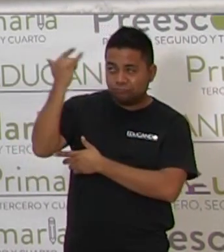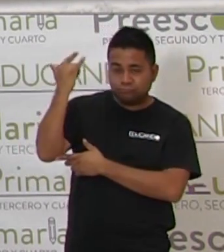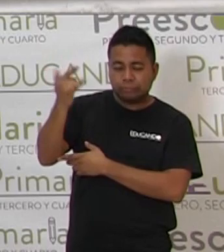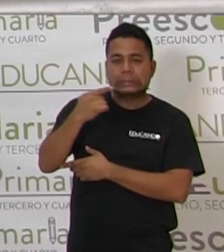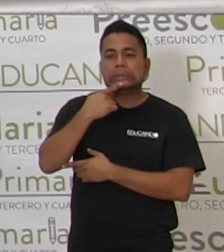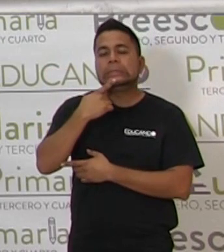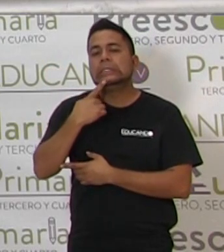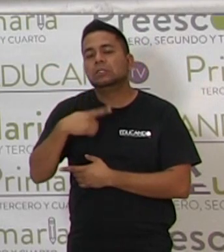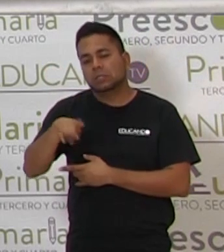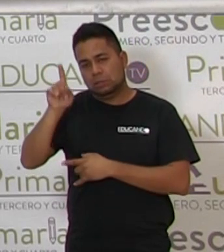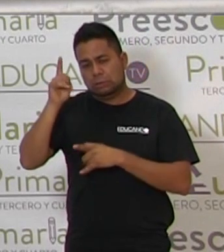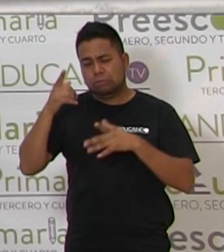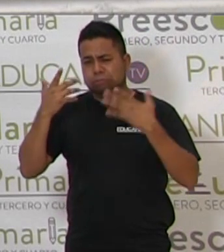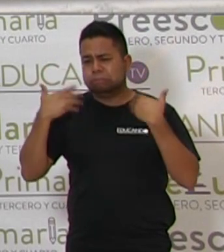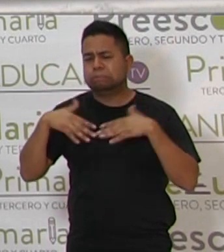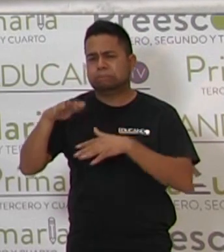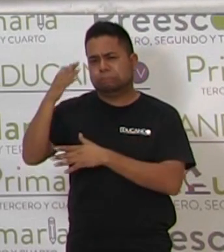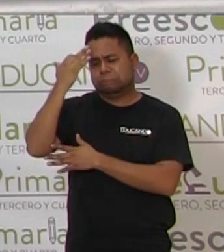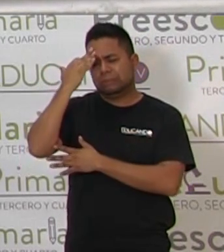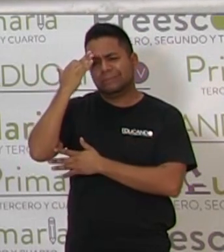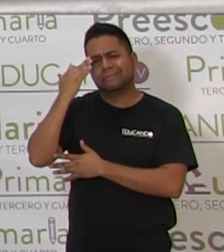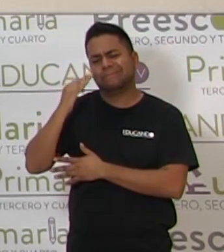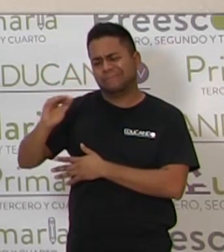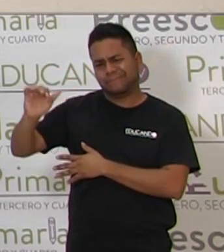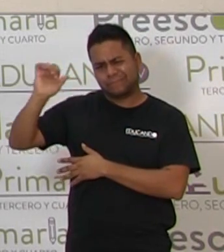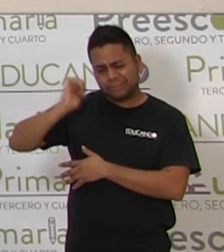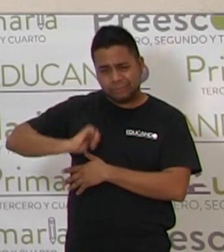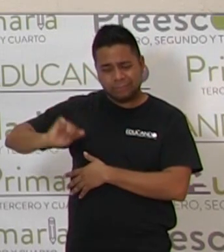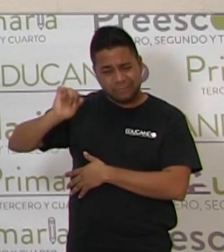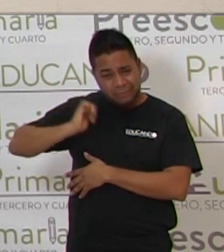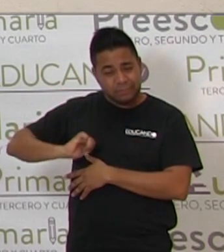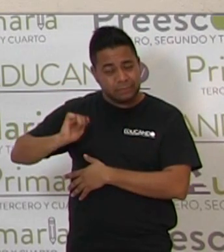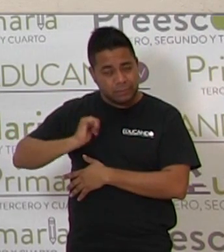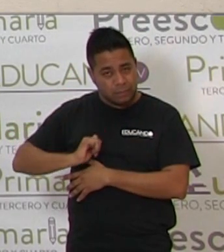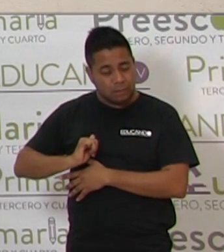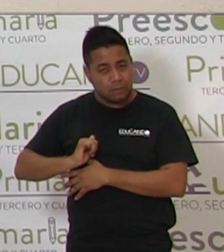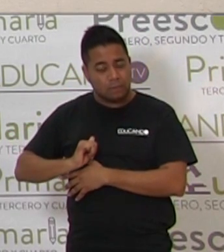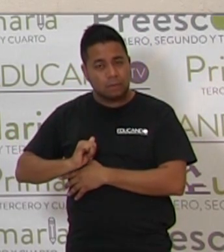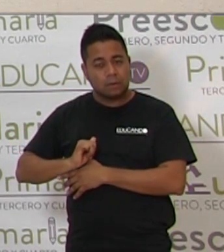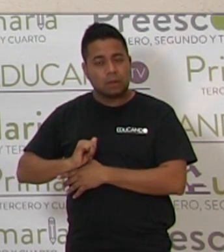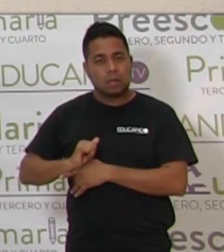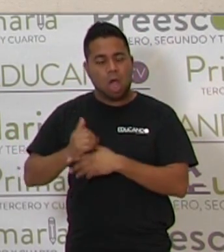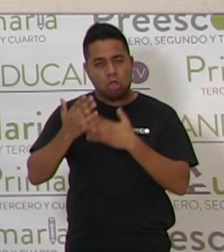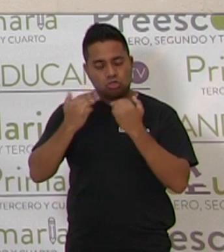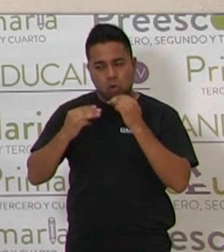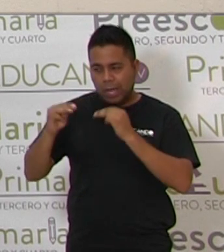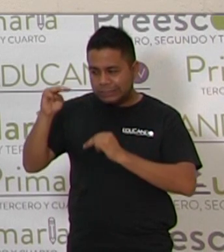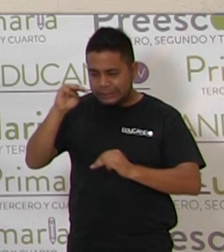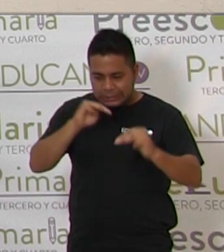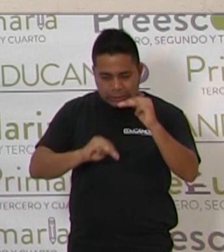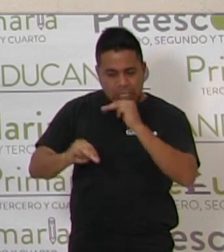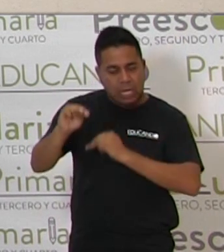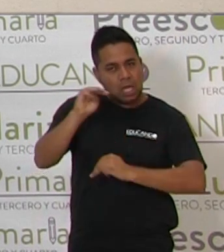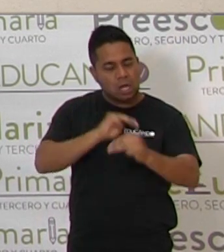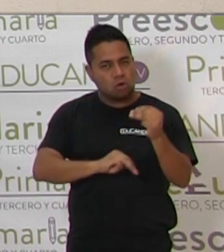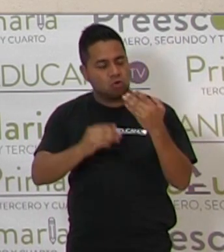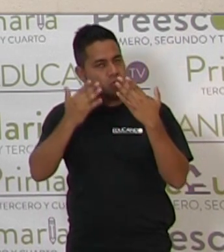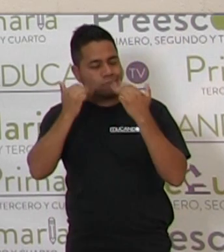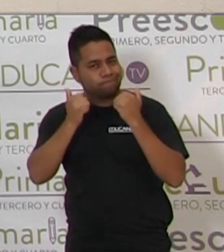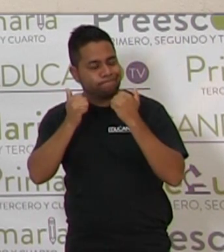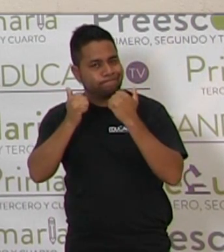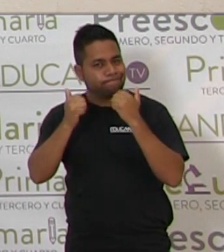Cuentan que hace mucho tiempo no había ni cerros ni